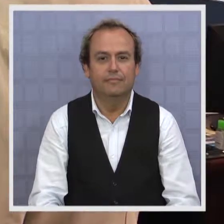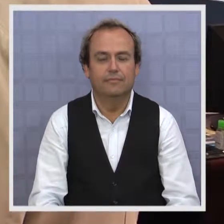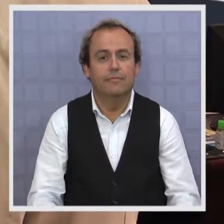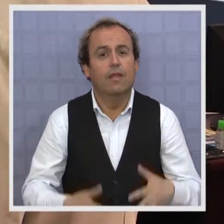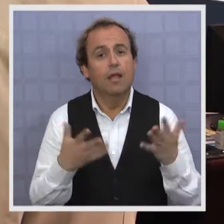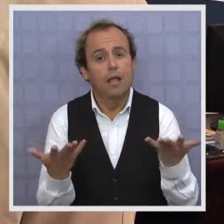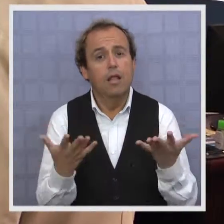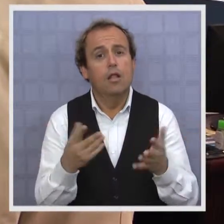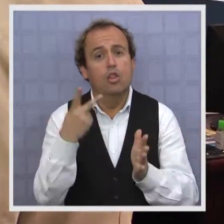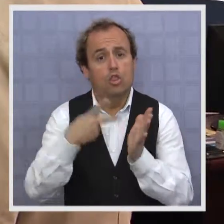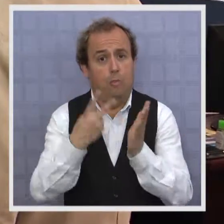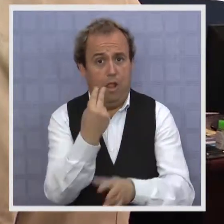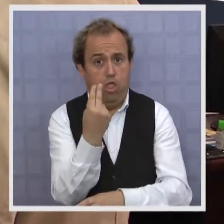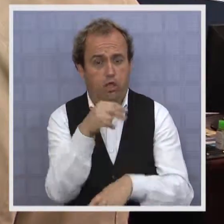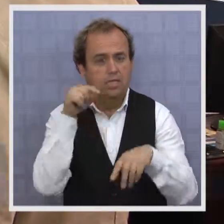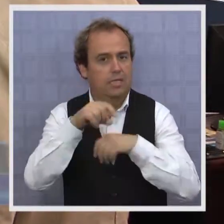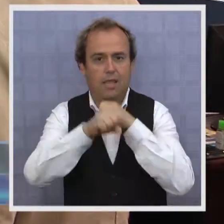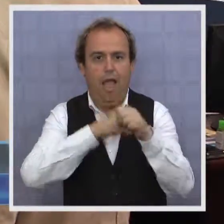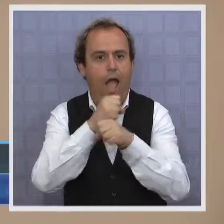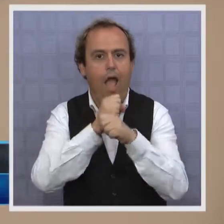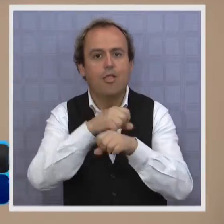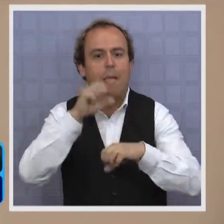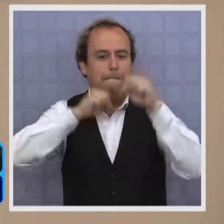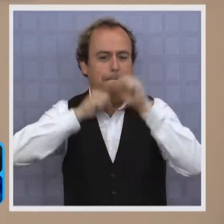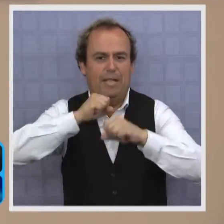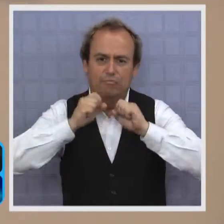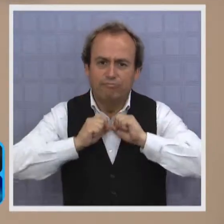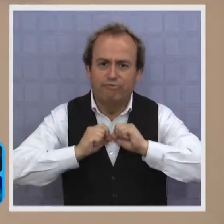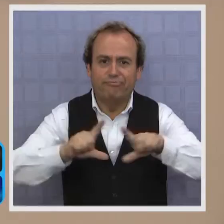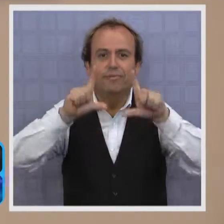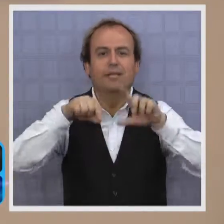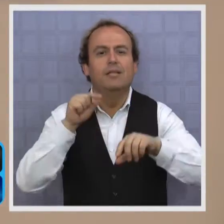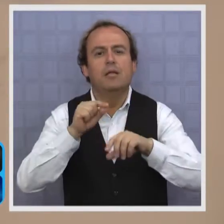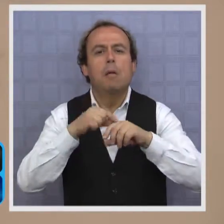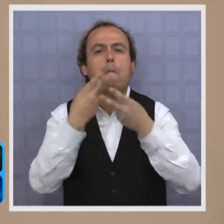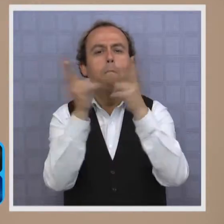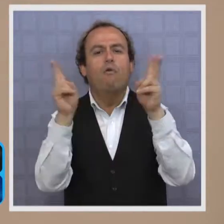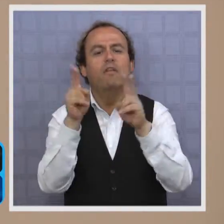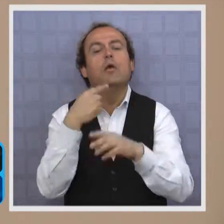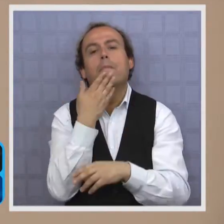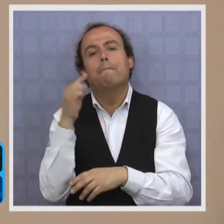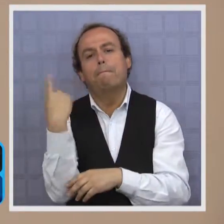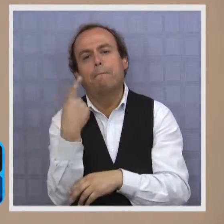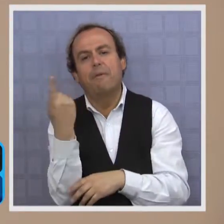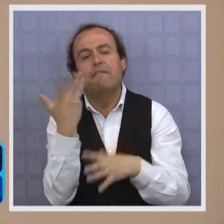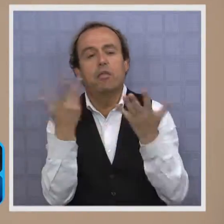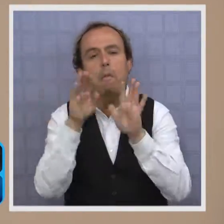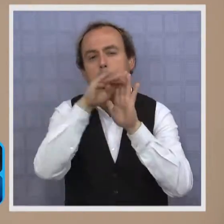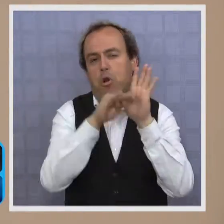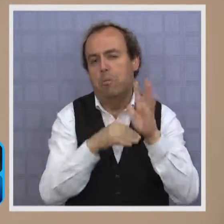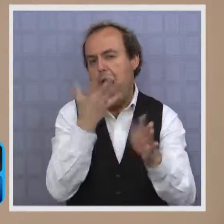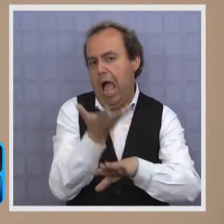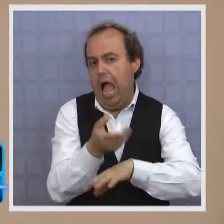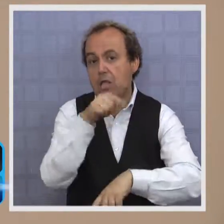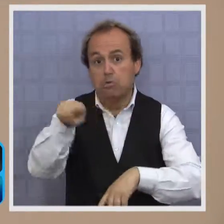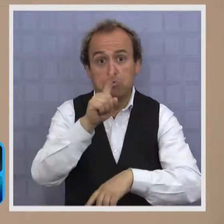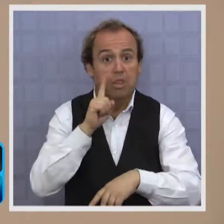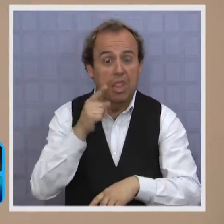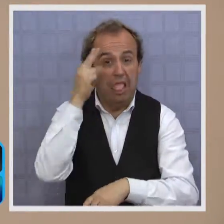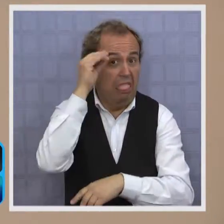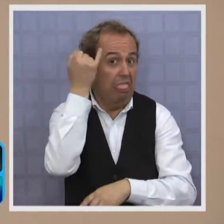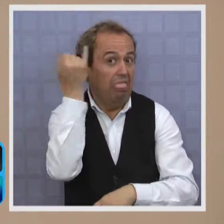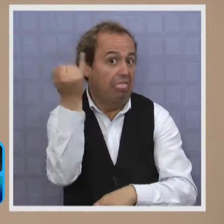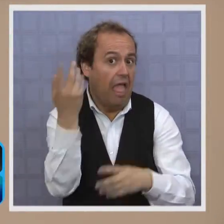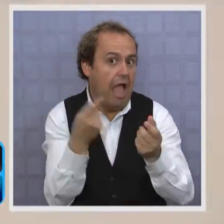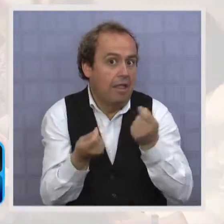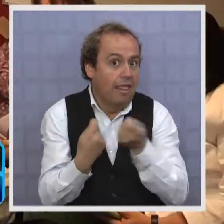Este 2012 ha sido el año del emprendimiento. Desde los sectores público y privado han surgido programas para que quienes tienen una idea